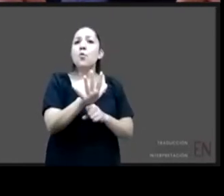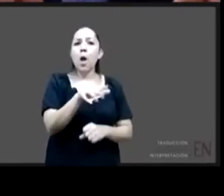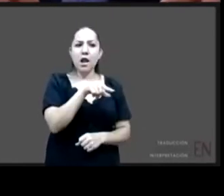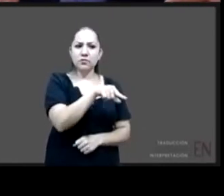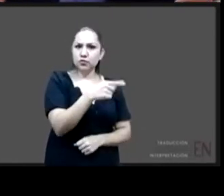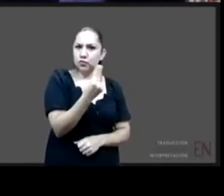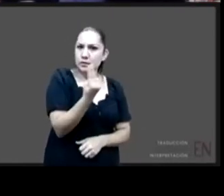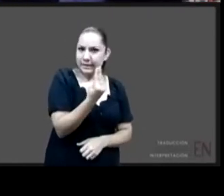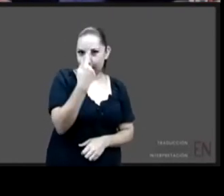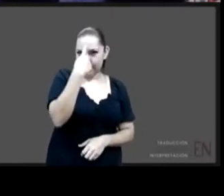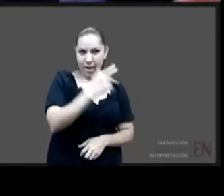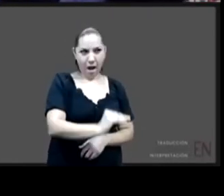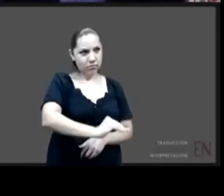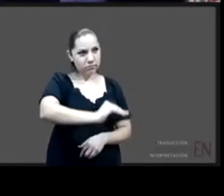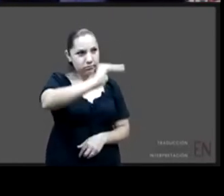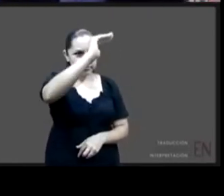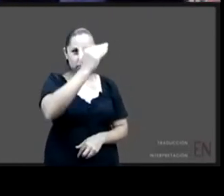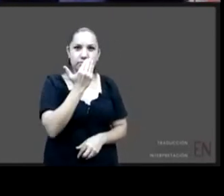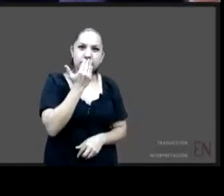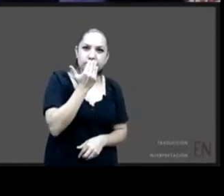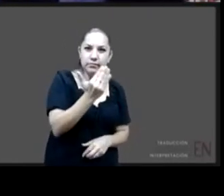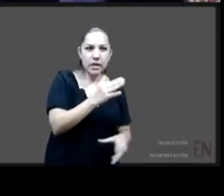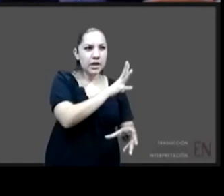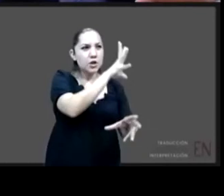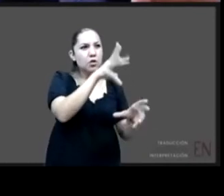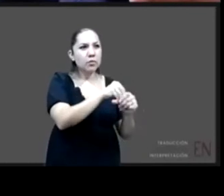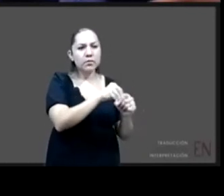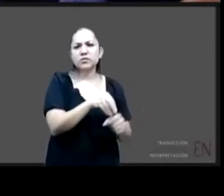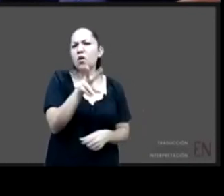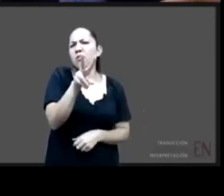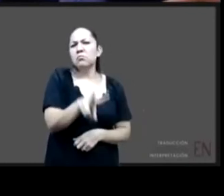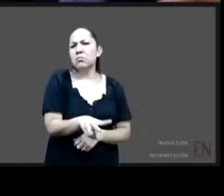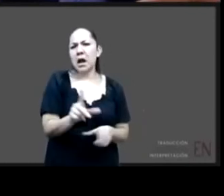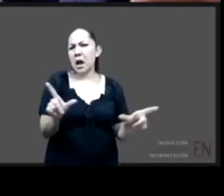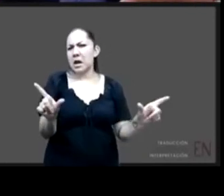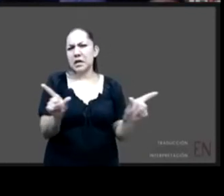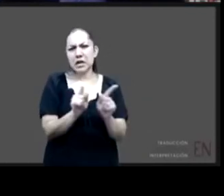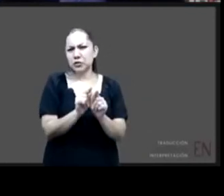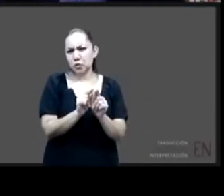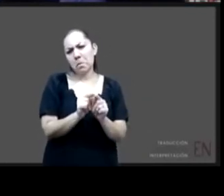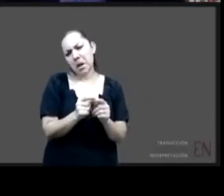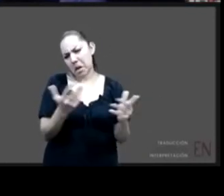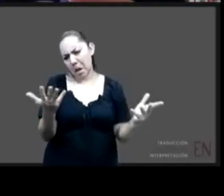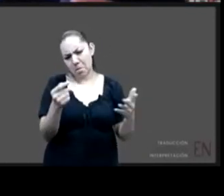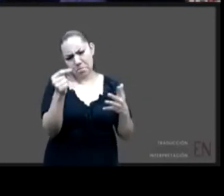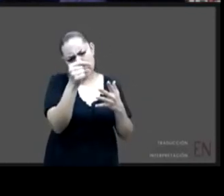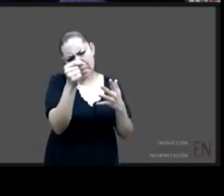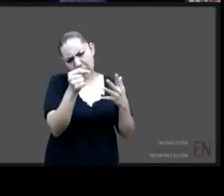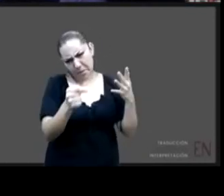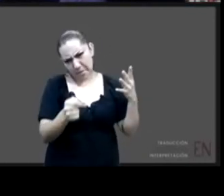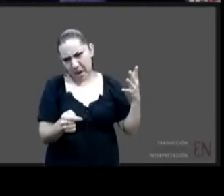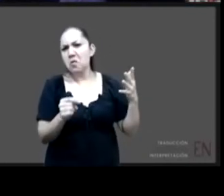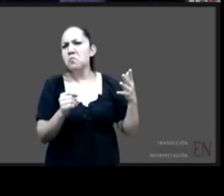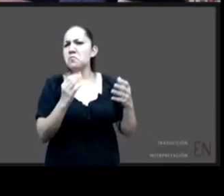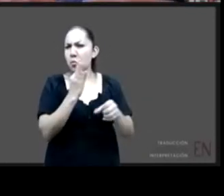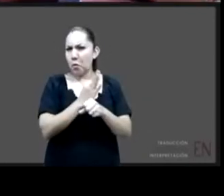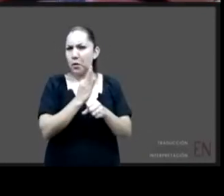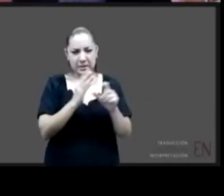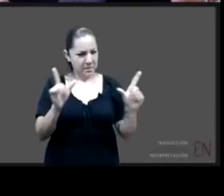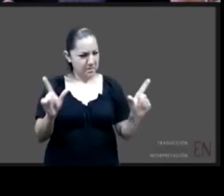muy muy simplificadamente pues pero en tres en tres elementos uno